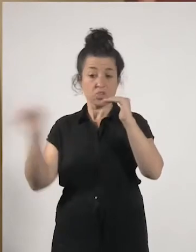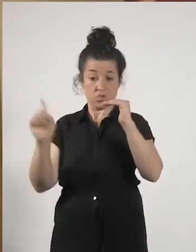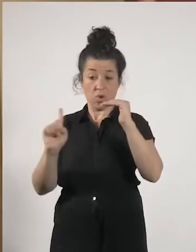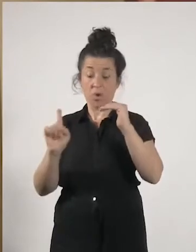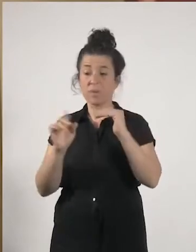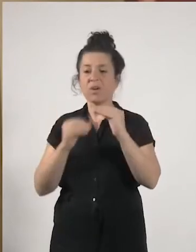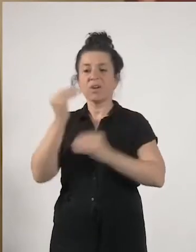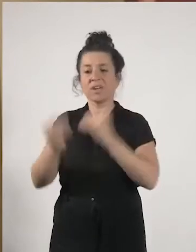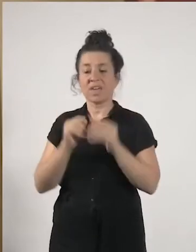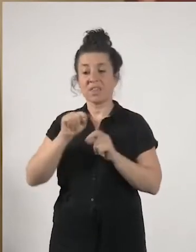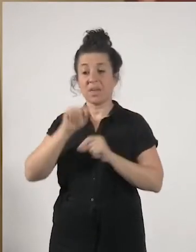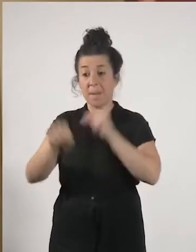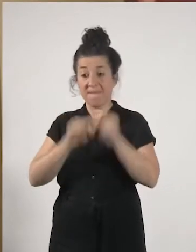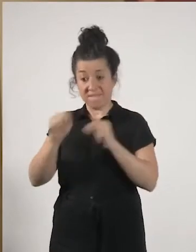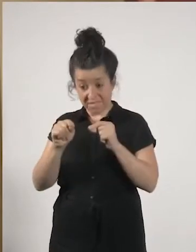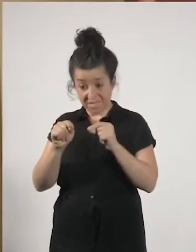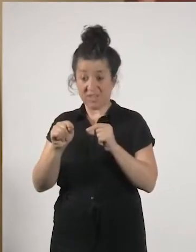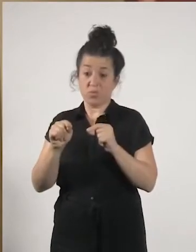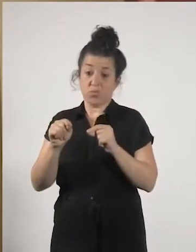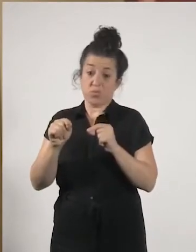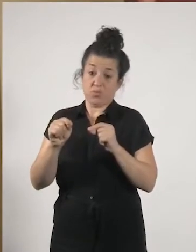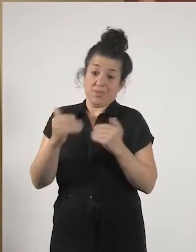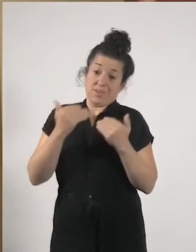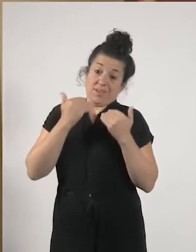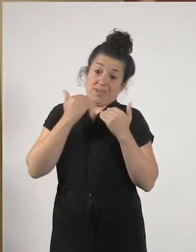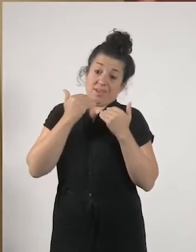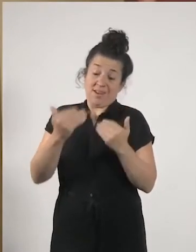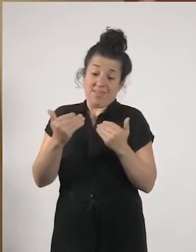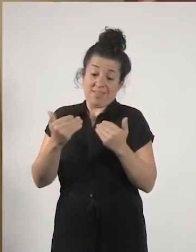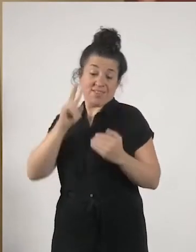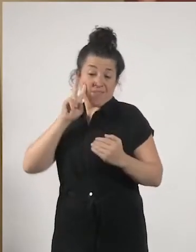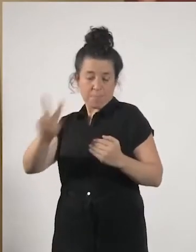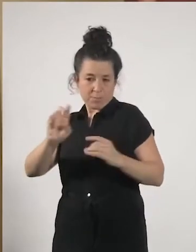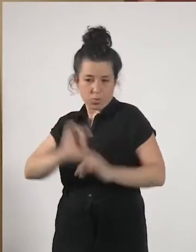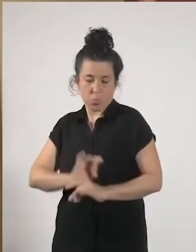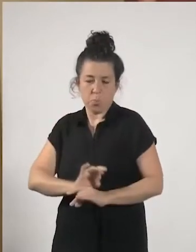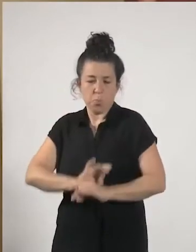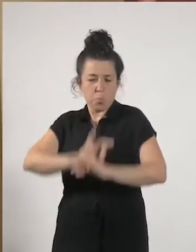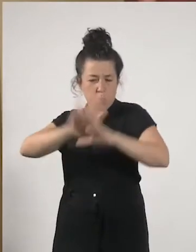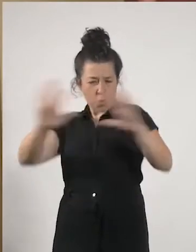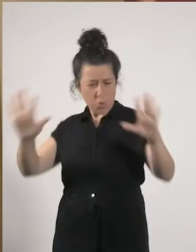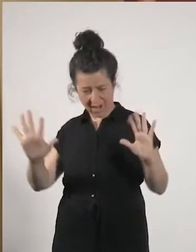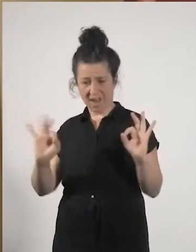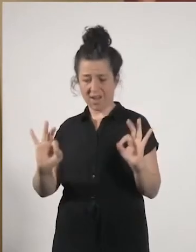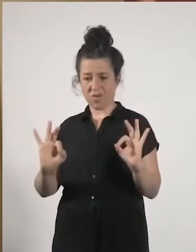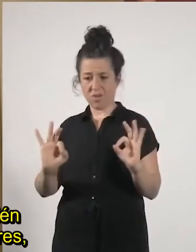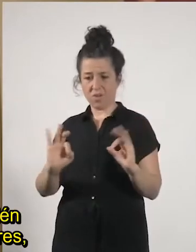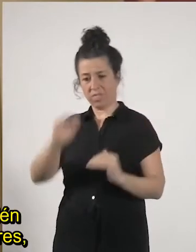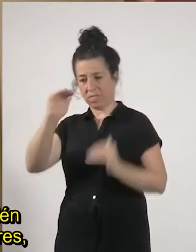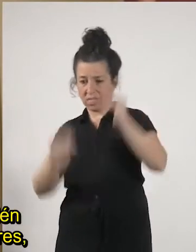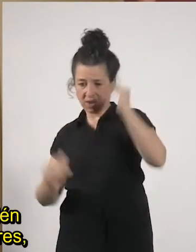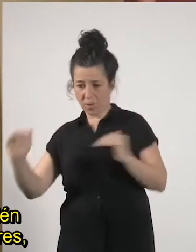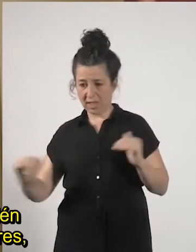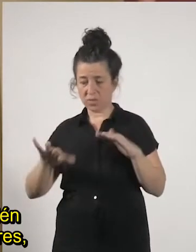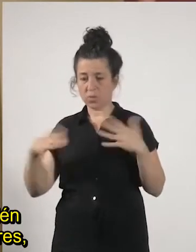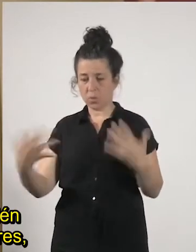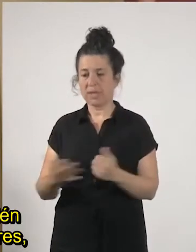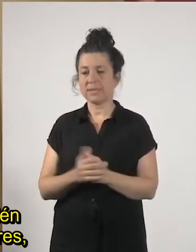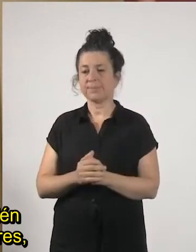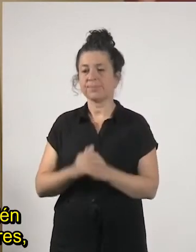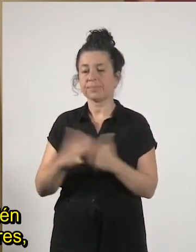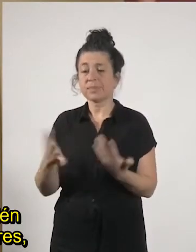con toda la crudeza vamos a mirar hacia el futuro y me gustaría que me ayudéis a identificar